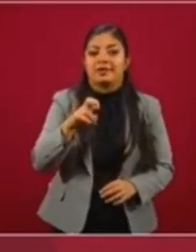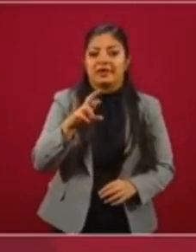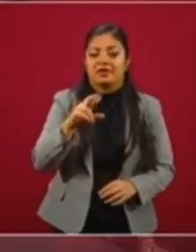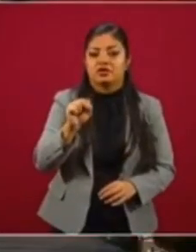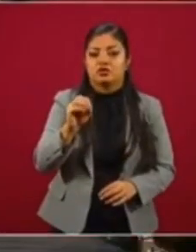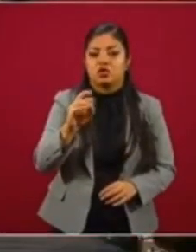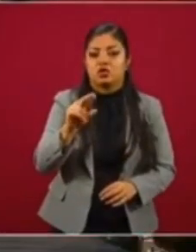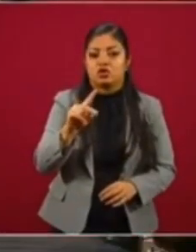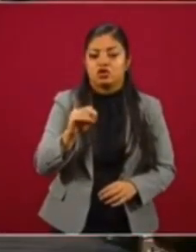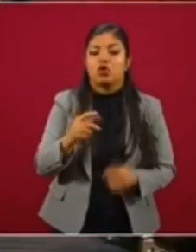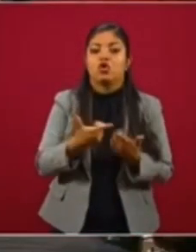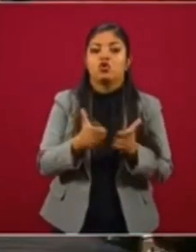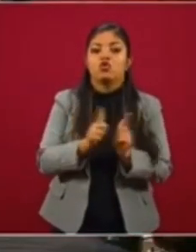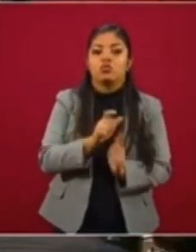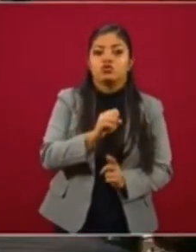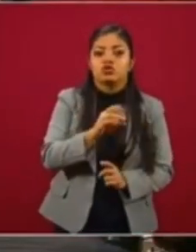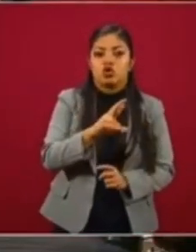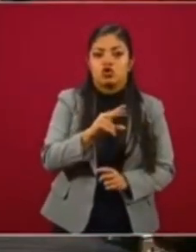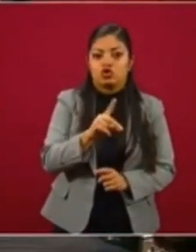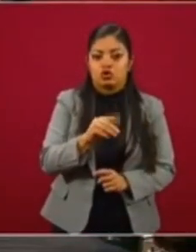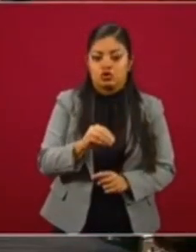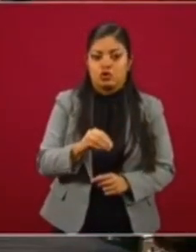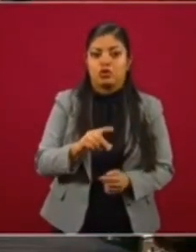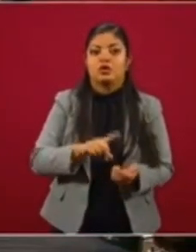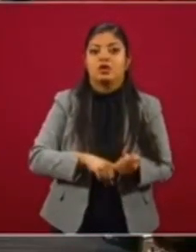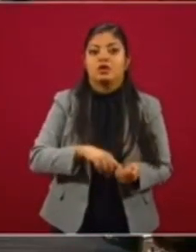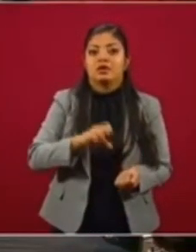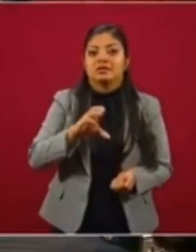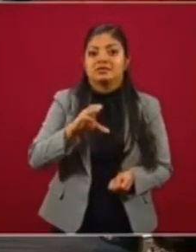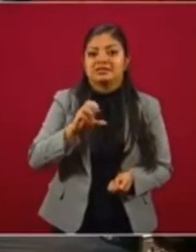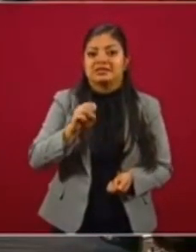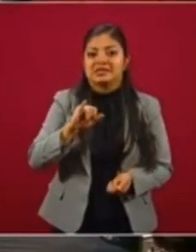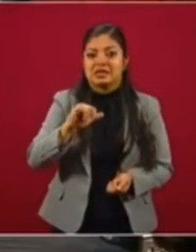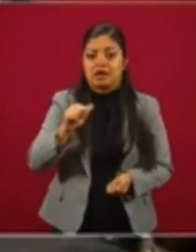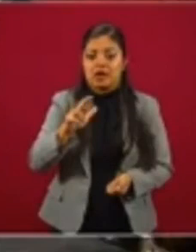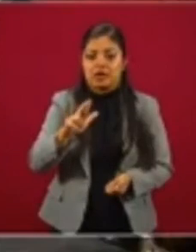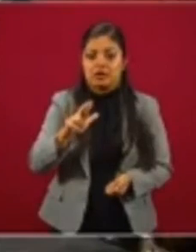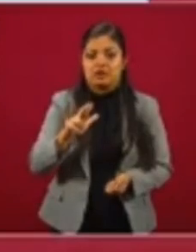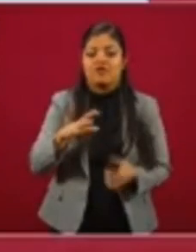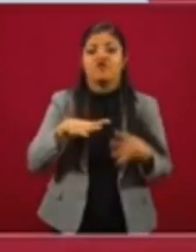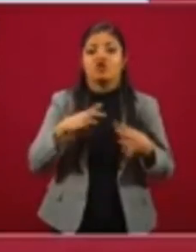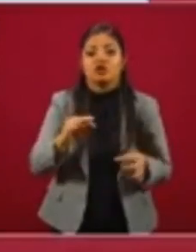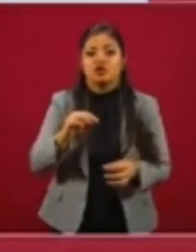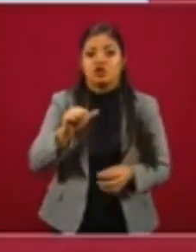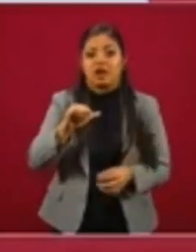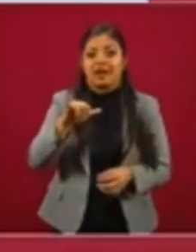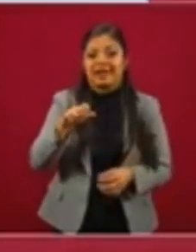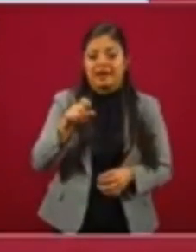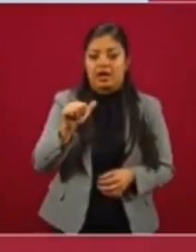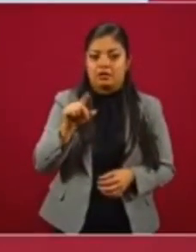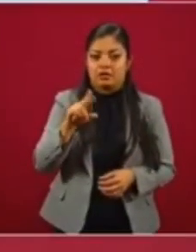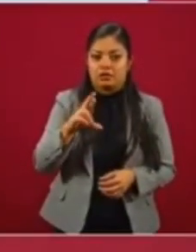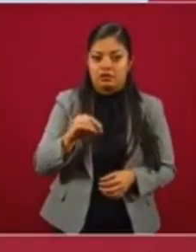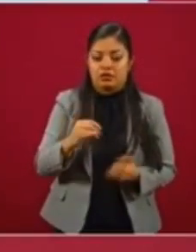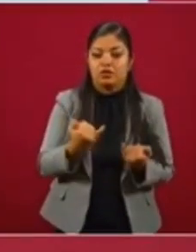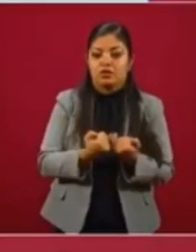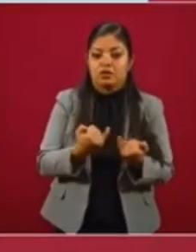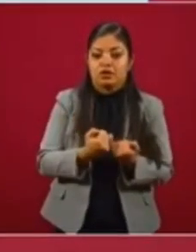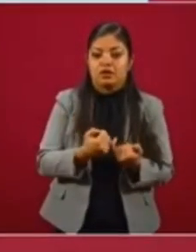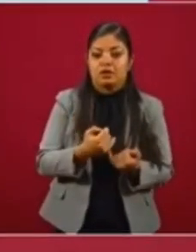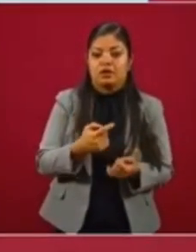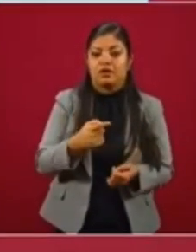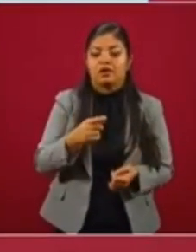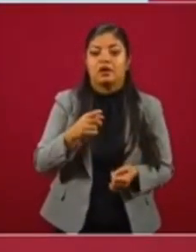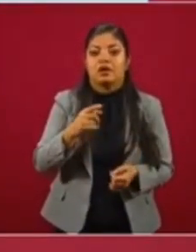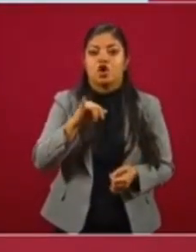También Fundación Alfredo Harpelú, José Francisco Aguilera de Alba, Estudio 3, quien hoy